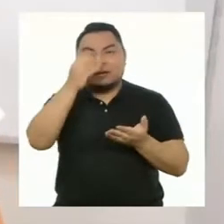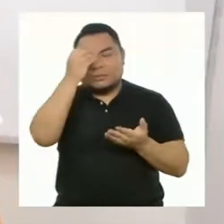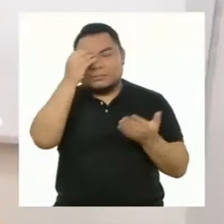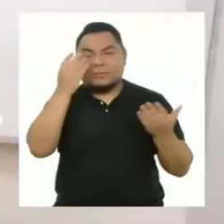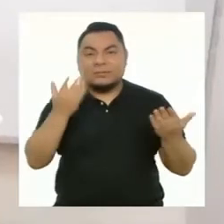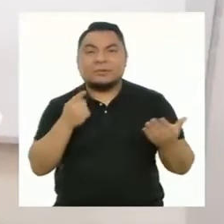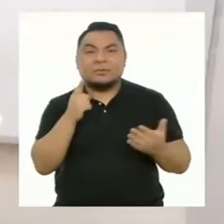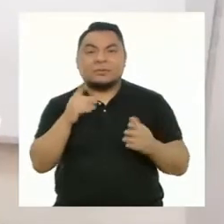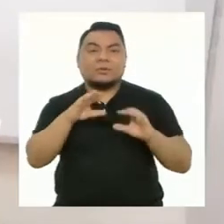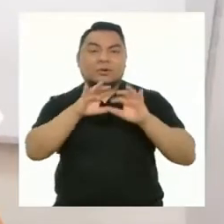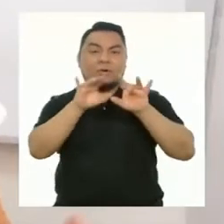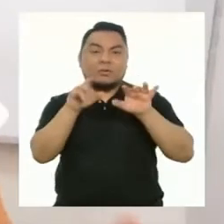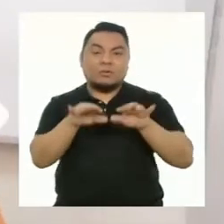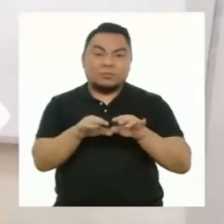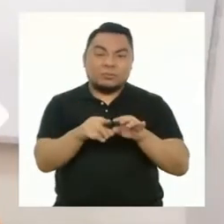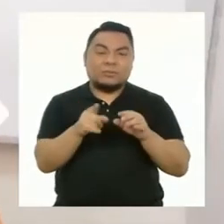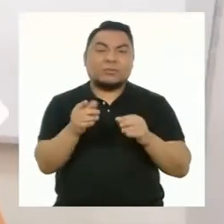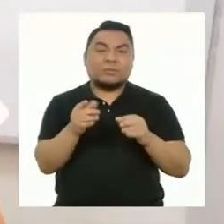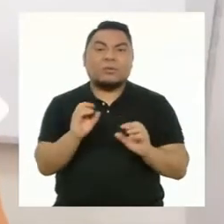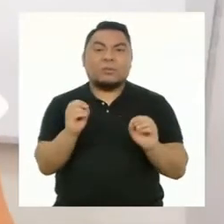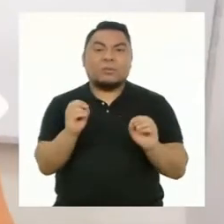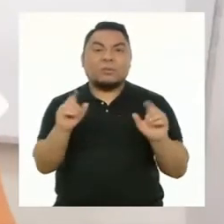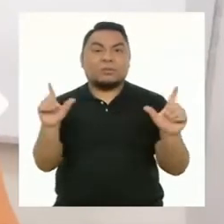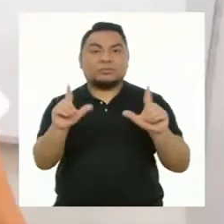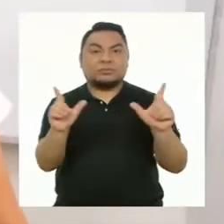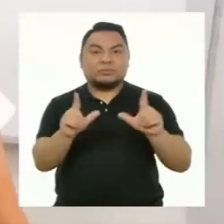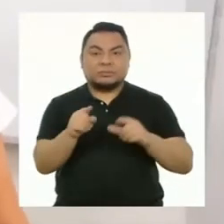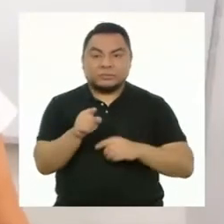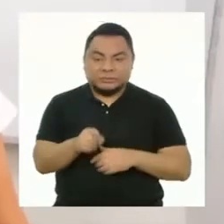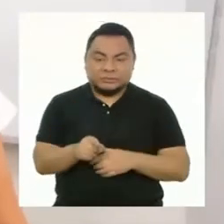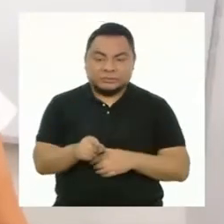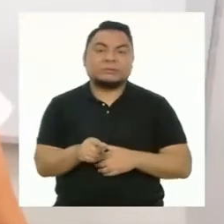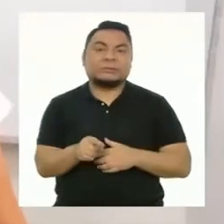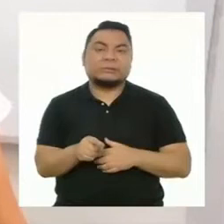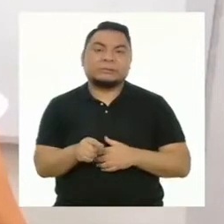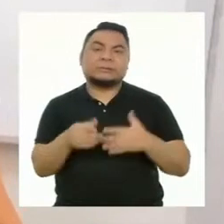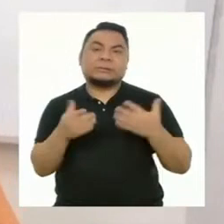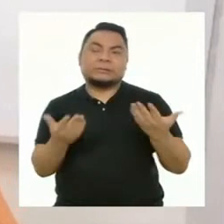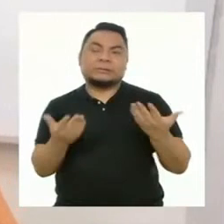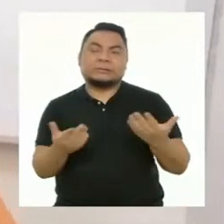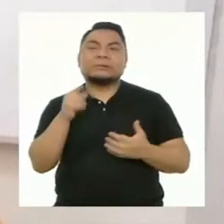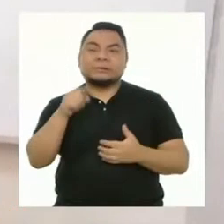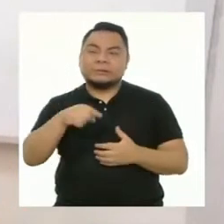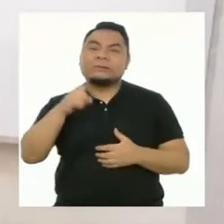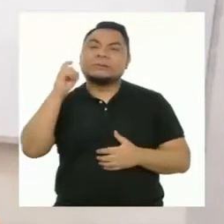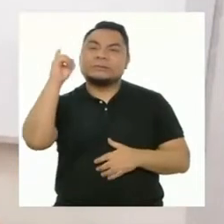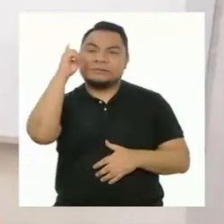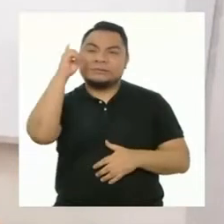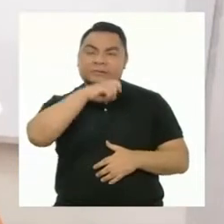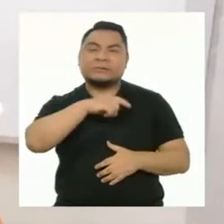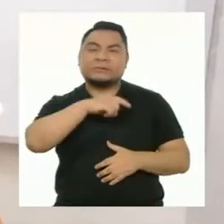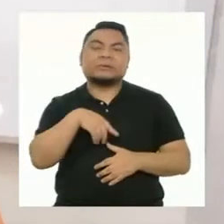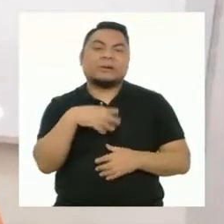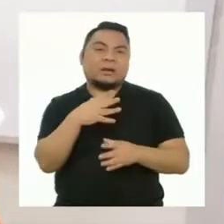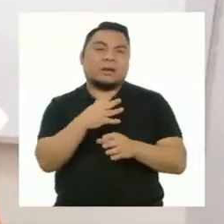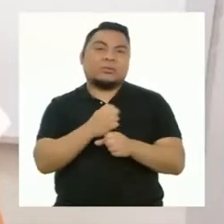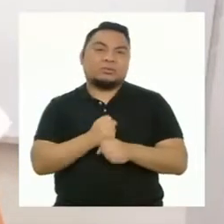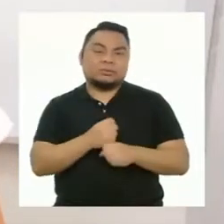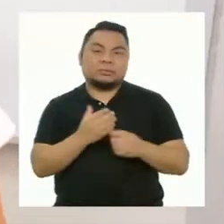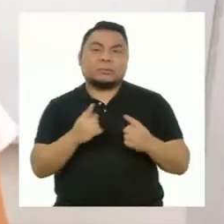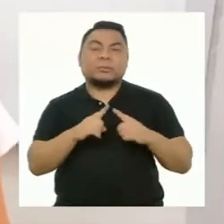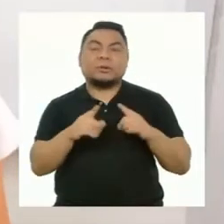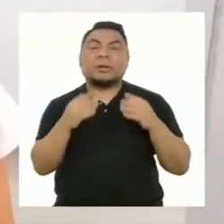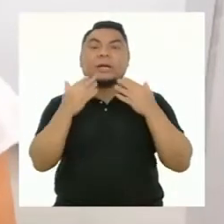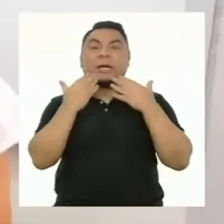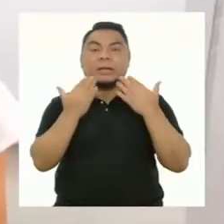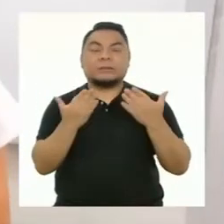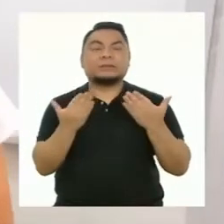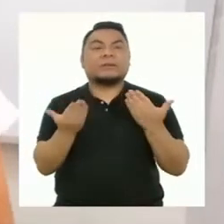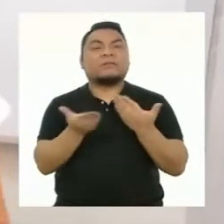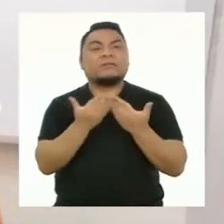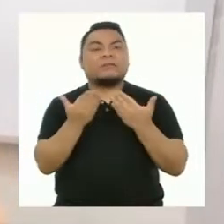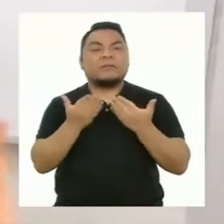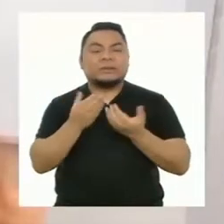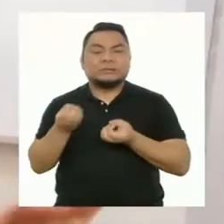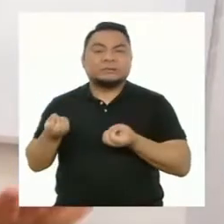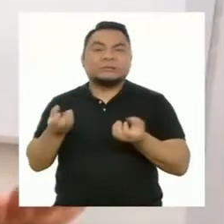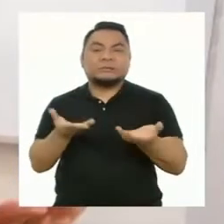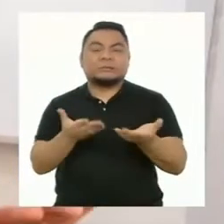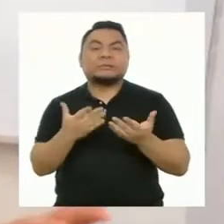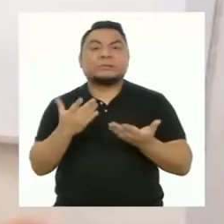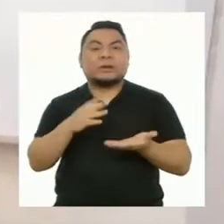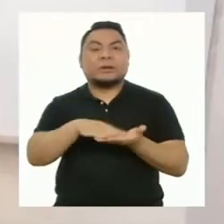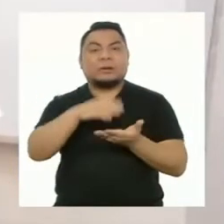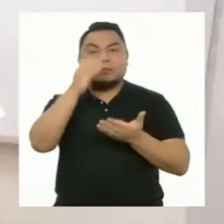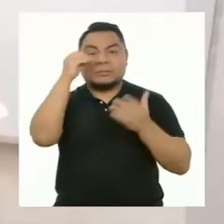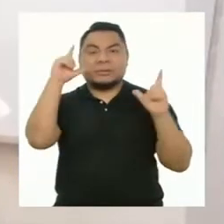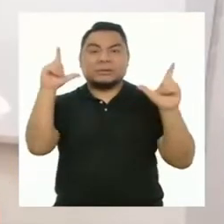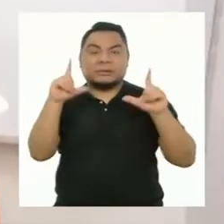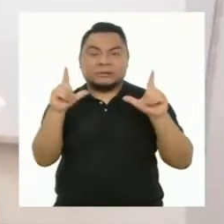una computadora, un televisor, lo cual fue difícil acostumbrarse, pero gracias a las facilidades que nos dio